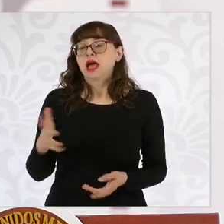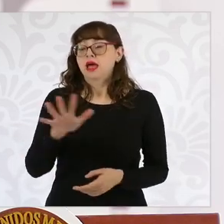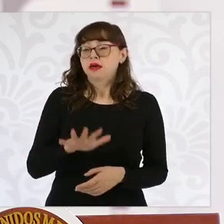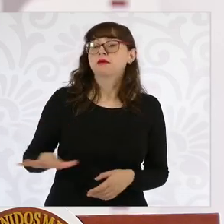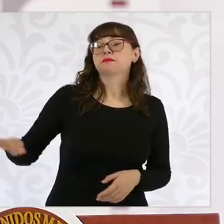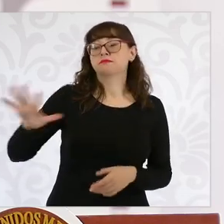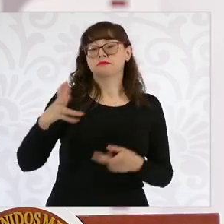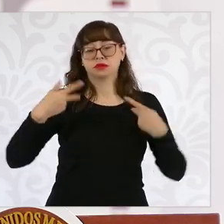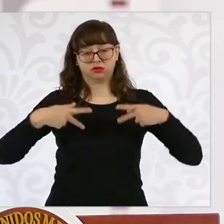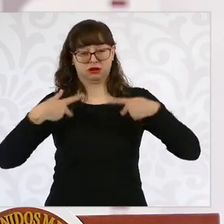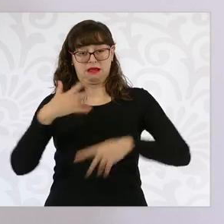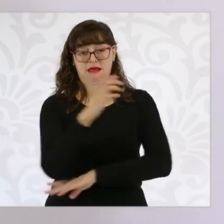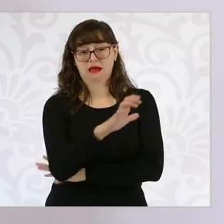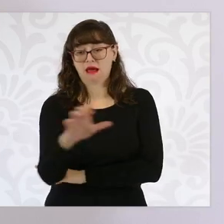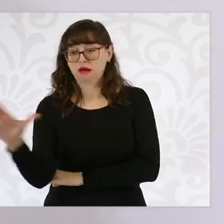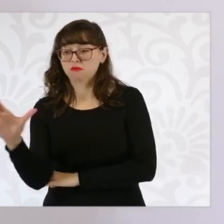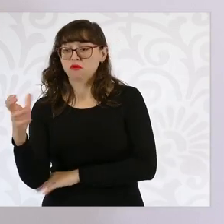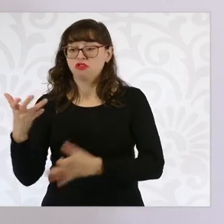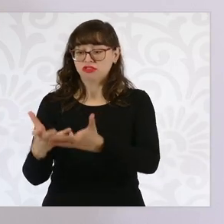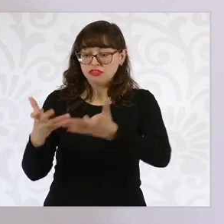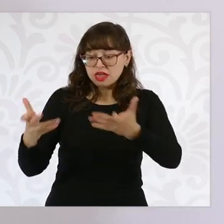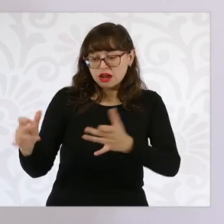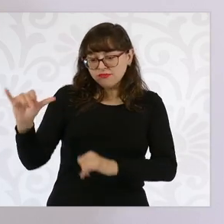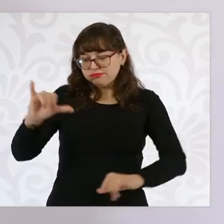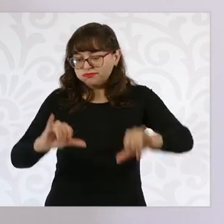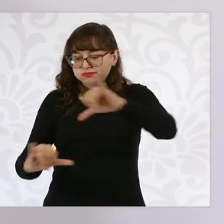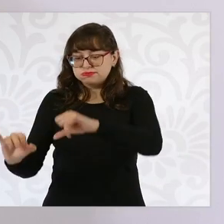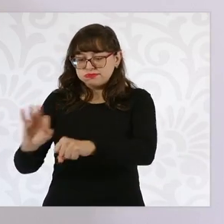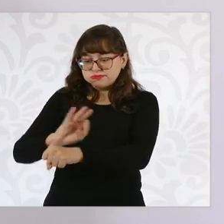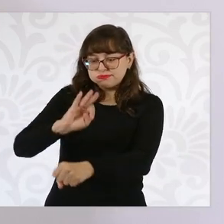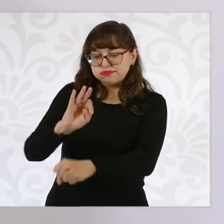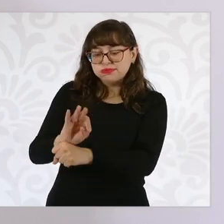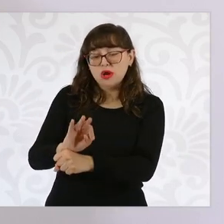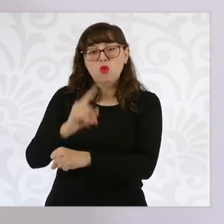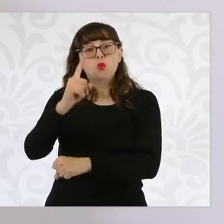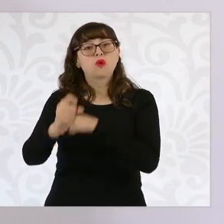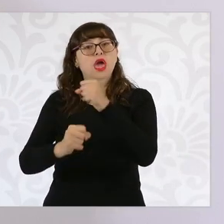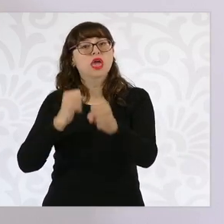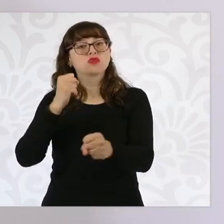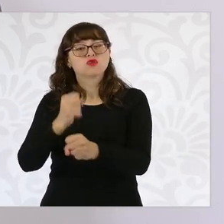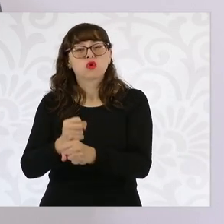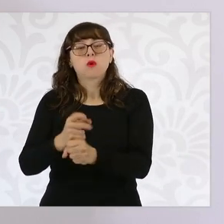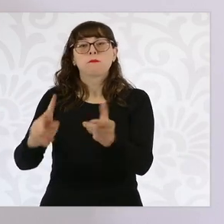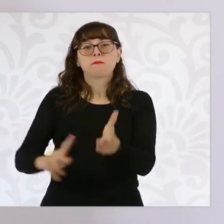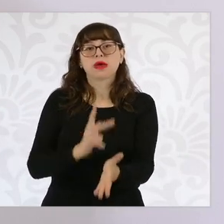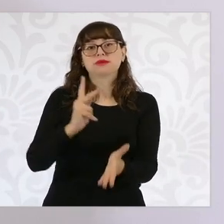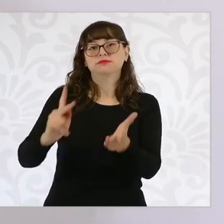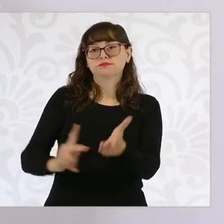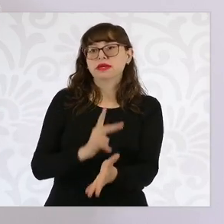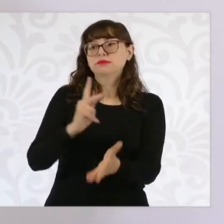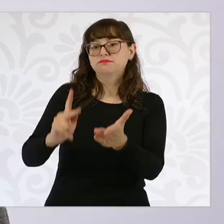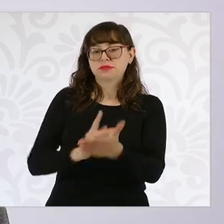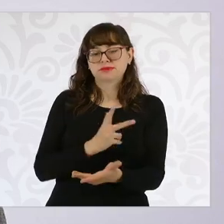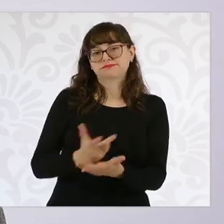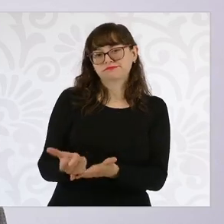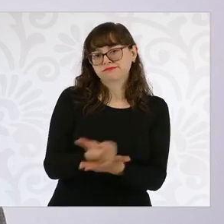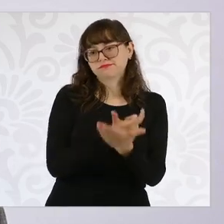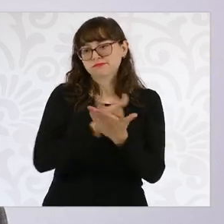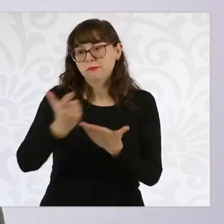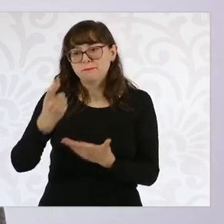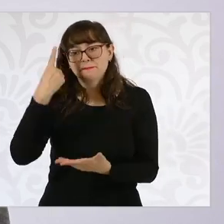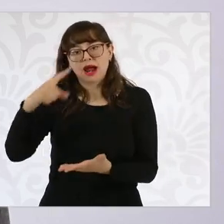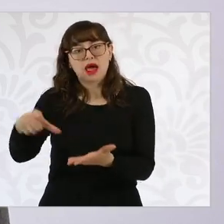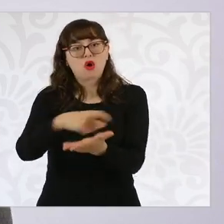gratuitos para productores de pequeña escala, esto es muy importante porque toda la reforma está pensada en